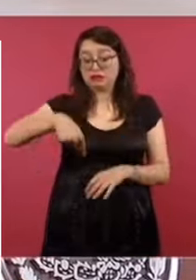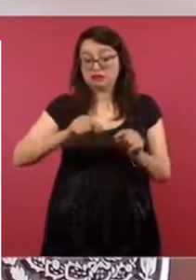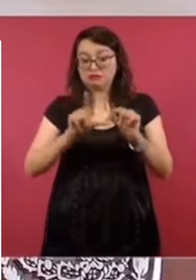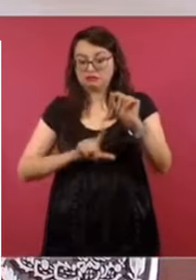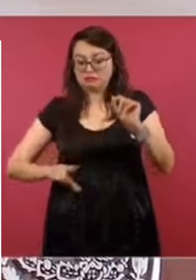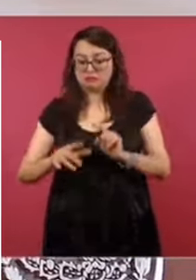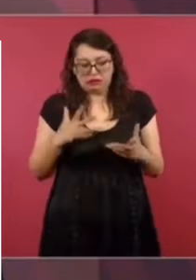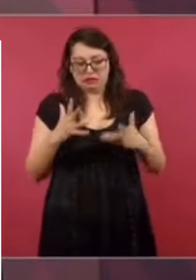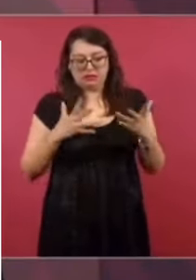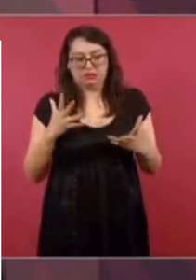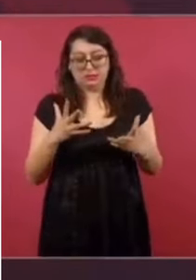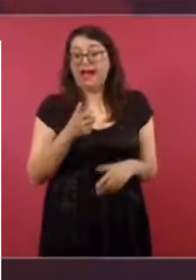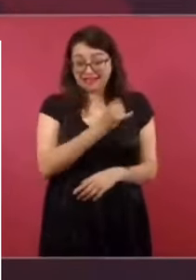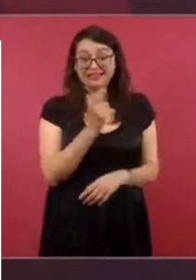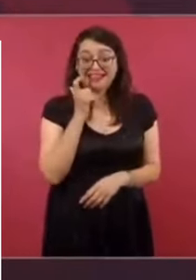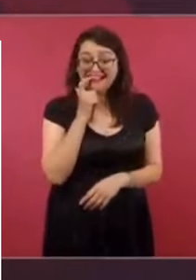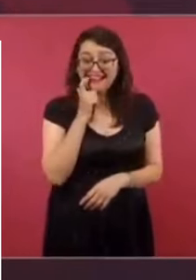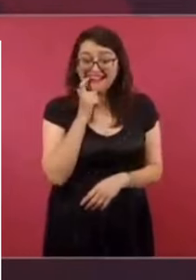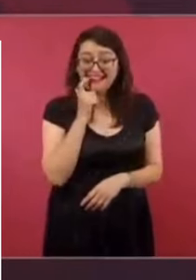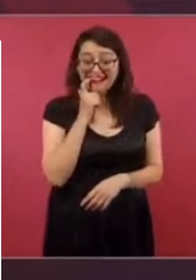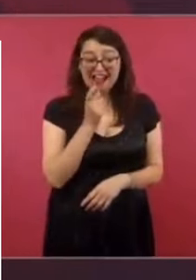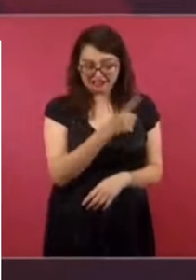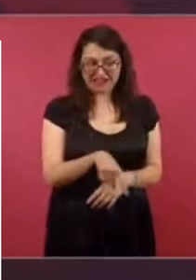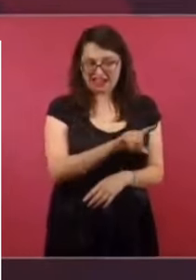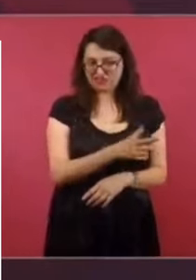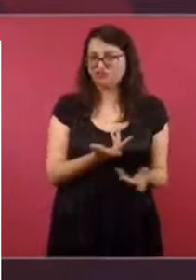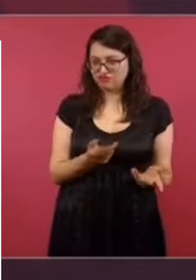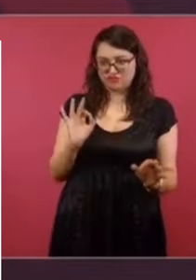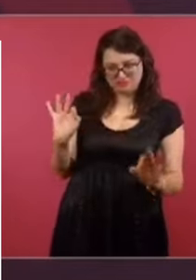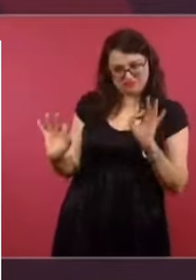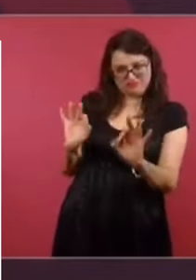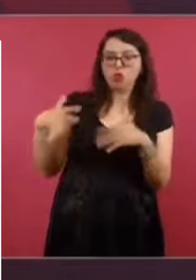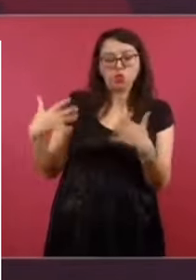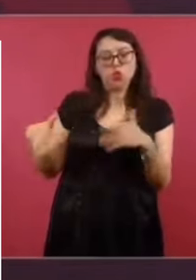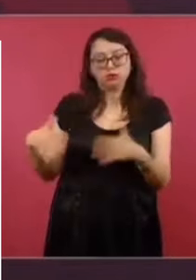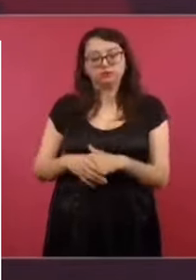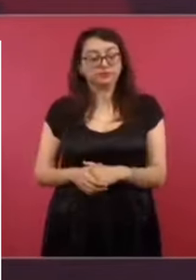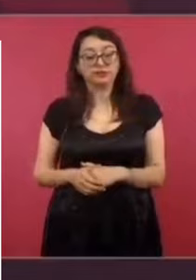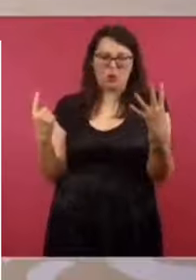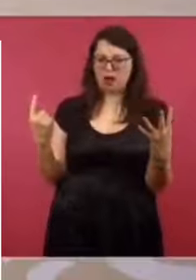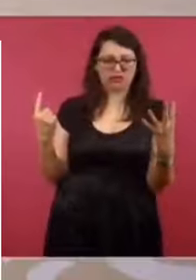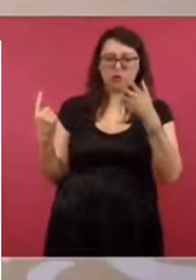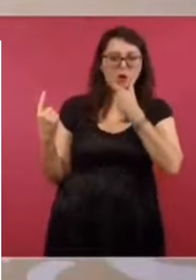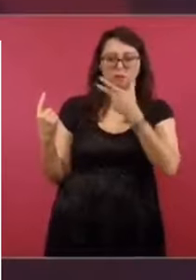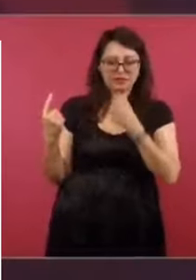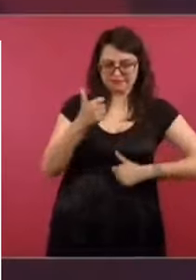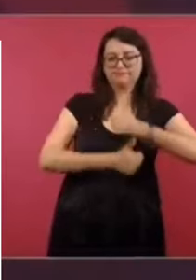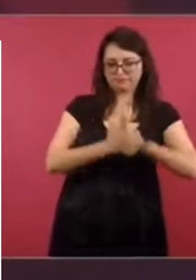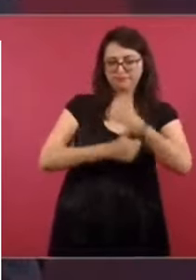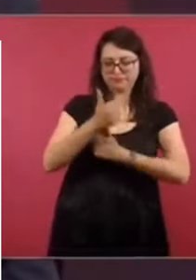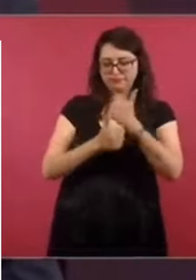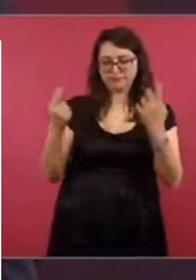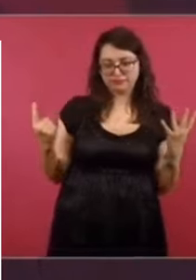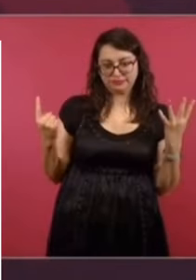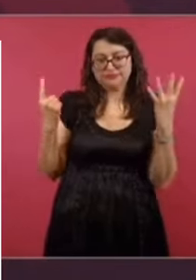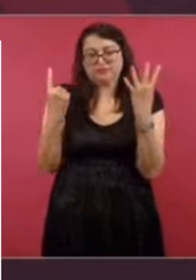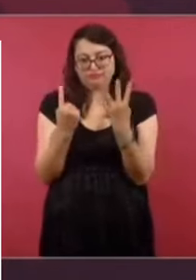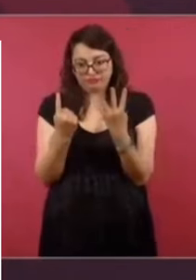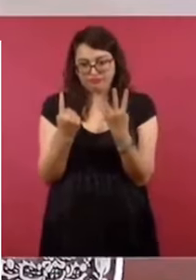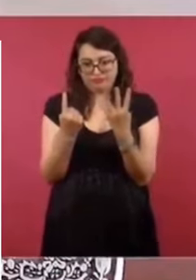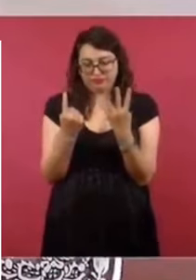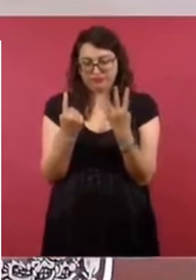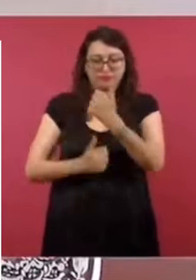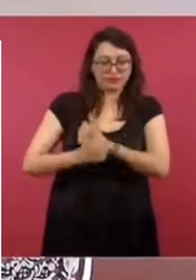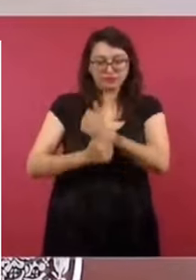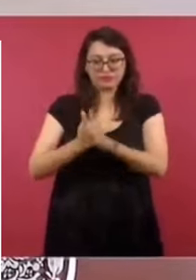político. Entonces, puse de ejemplo lo de Ecuador. Uno de los candidatos hizo un cuestionamiento acusando